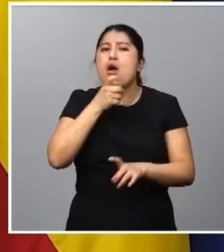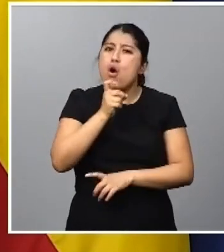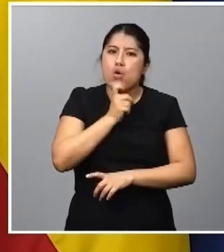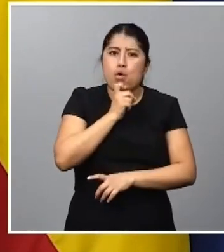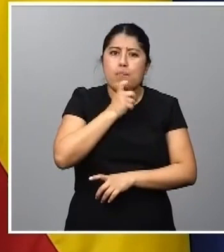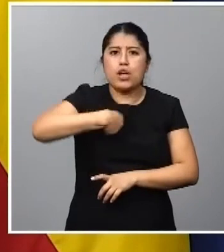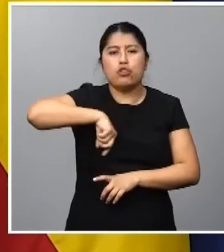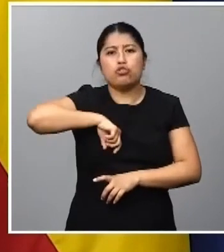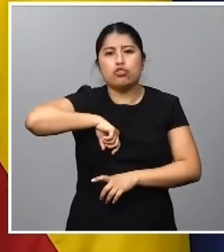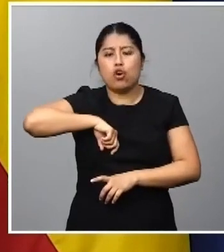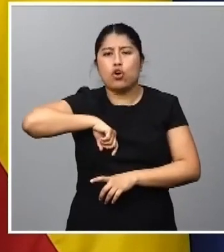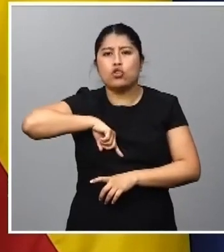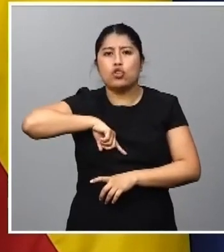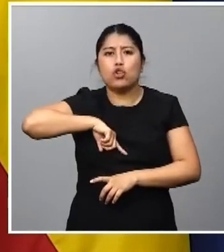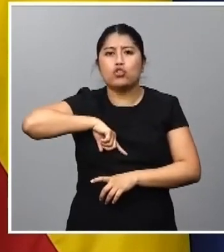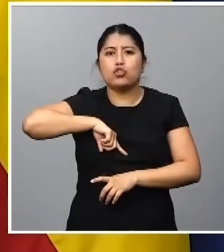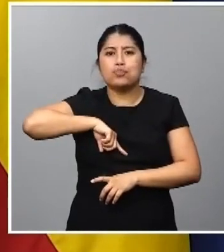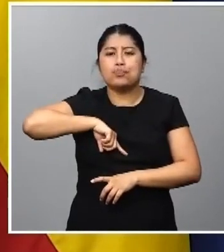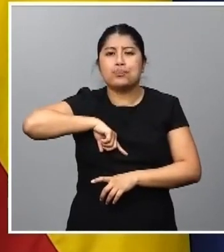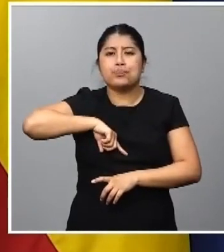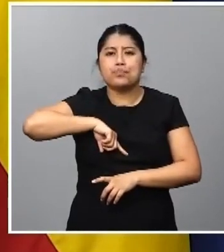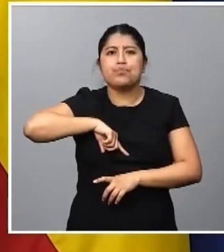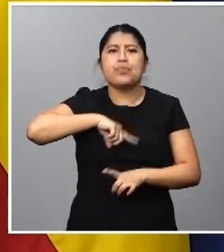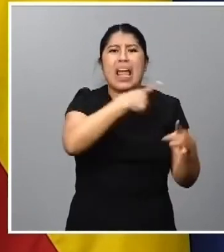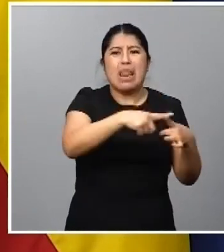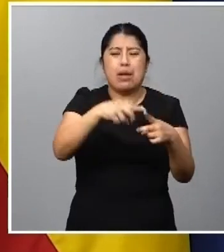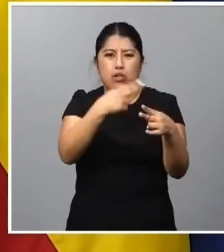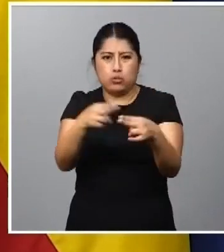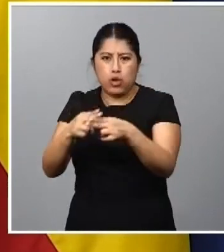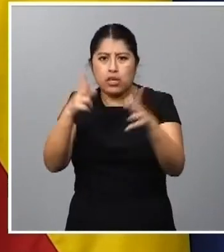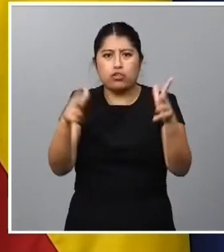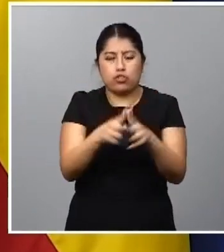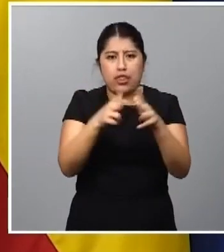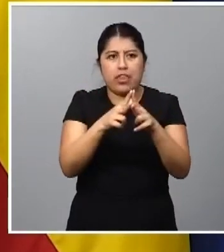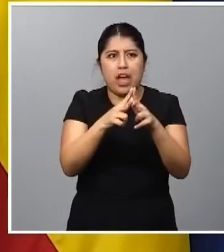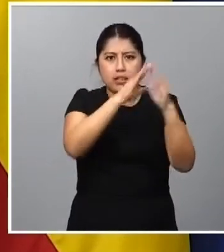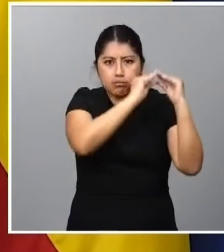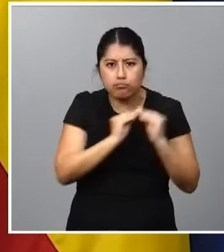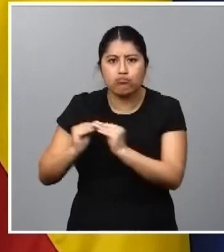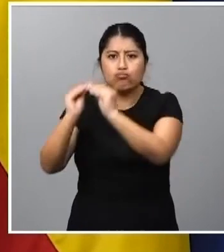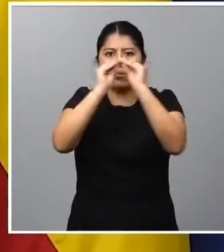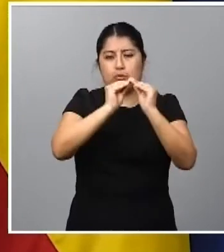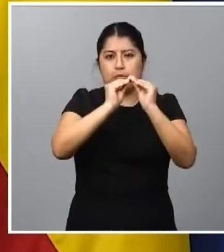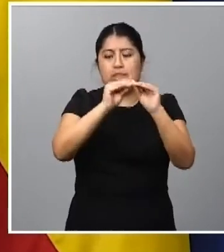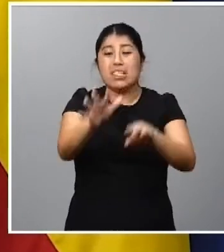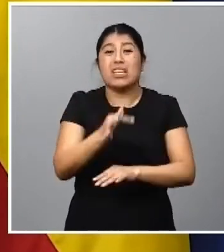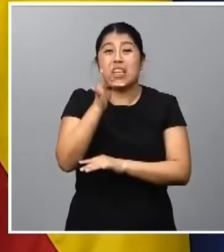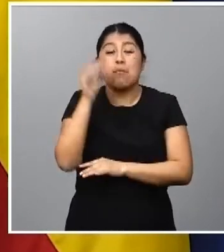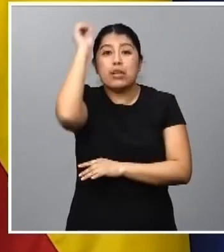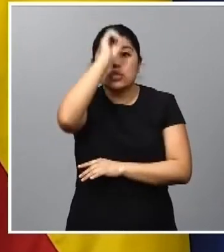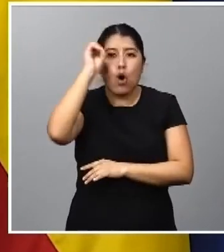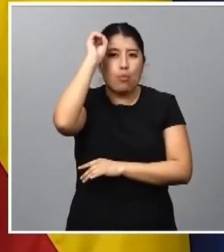pongamos de acuerdo todos los elementos políticos y sociales del país. Pero, además, queremos contar con la